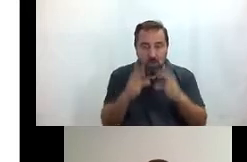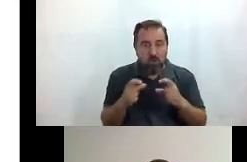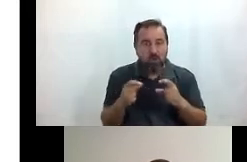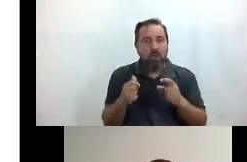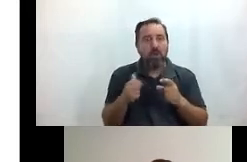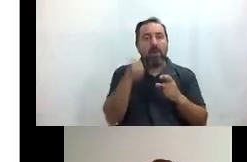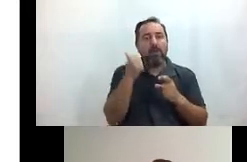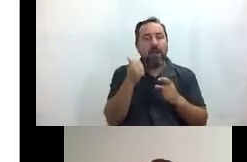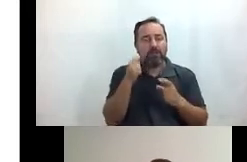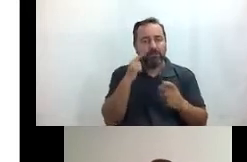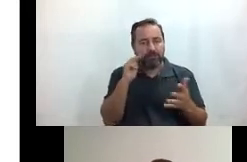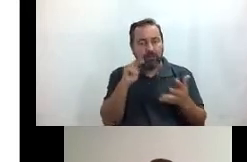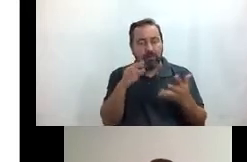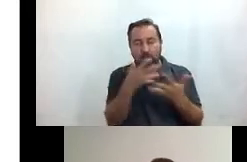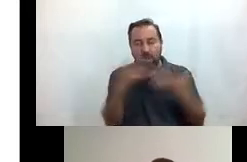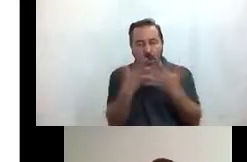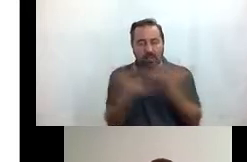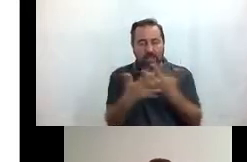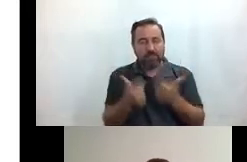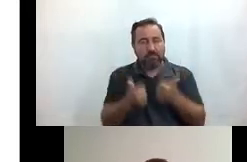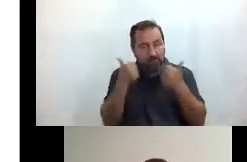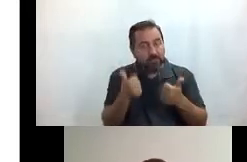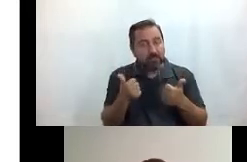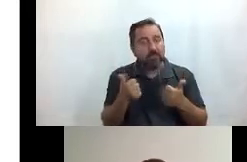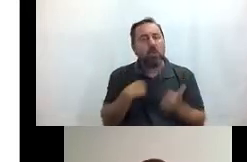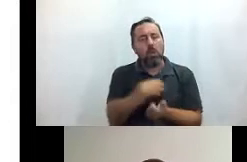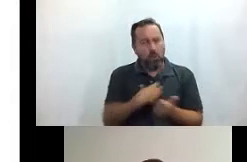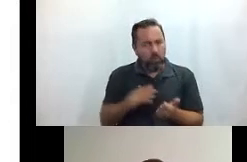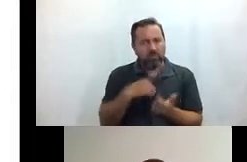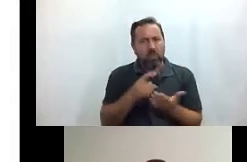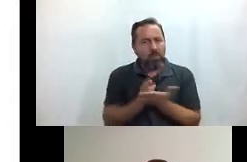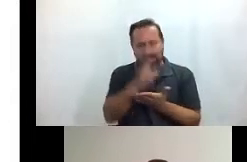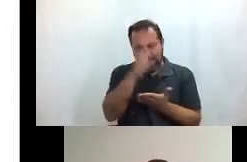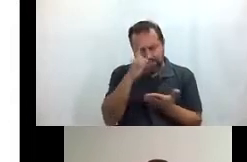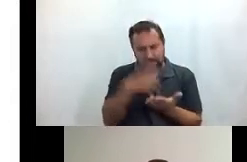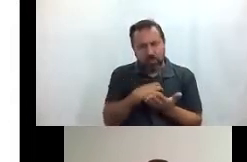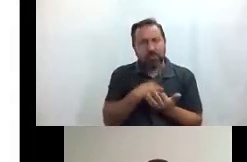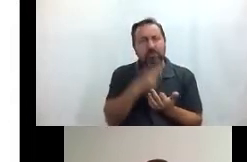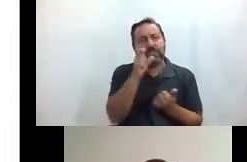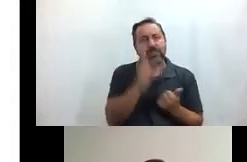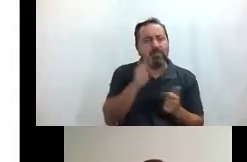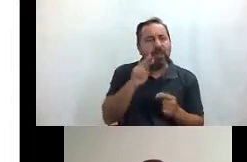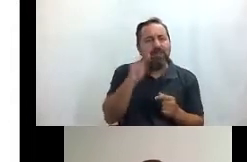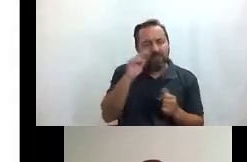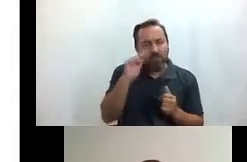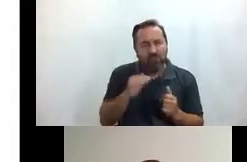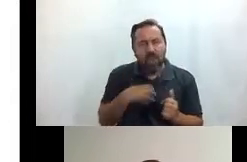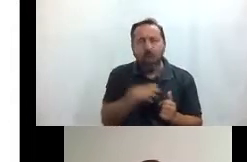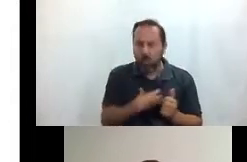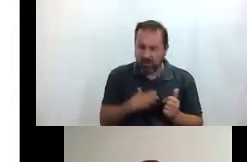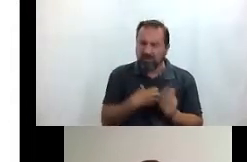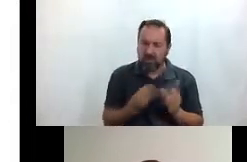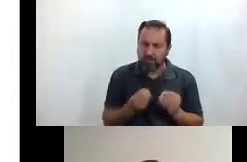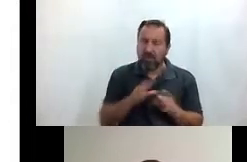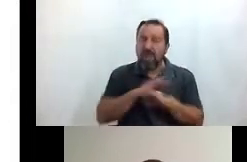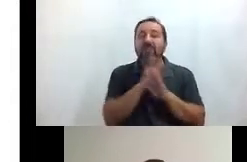contrastado eso sí nos ha costado bastante llegar a hacer un mapa de Madrid para personas con visión baja porque al final